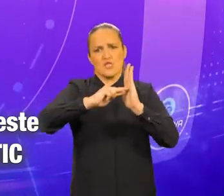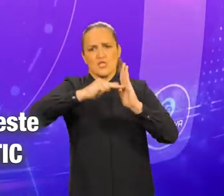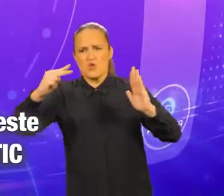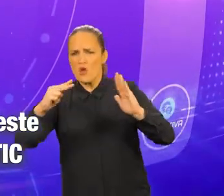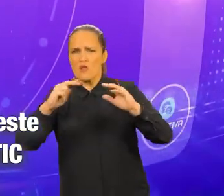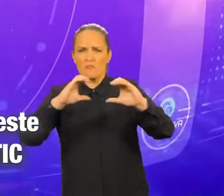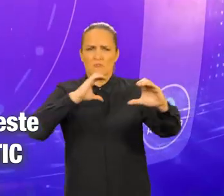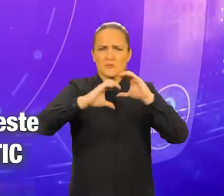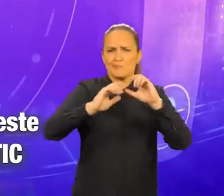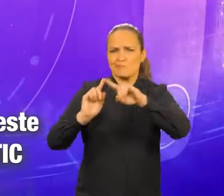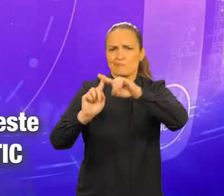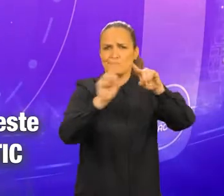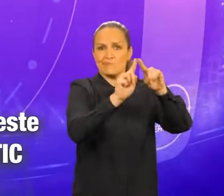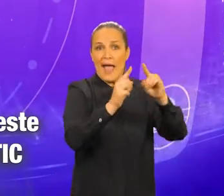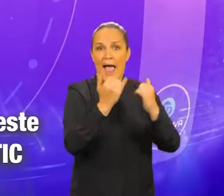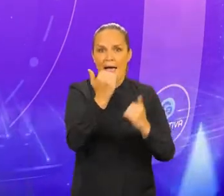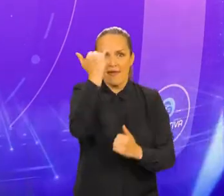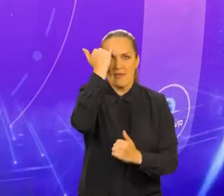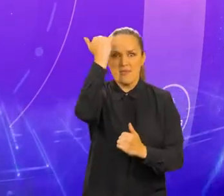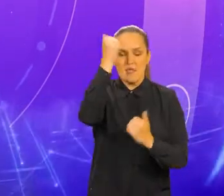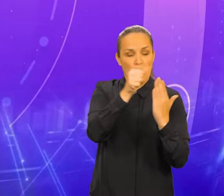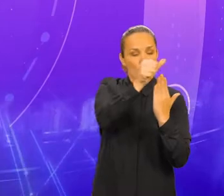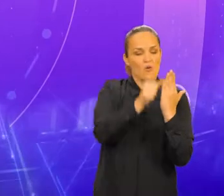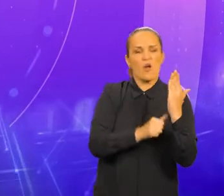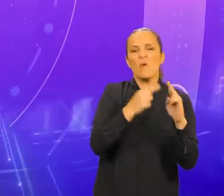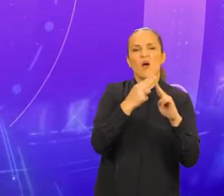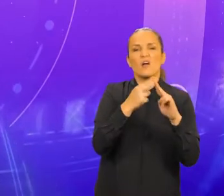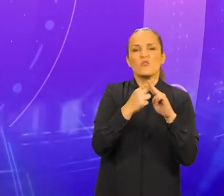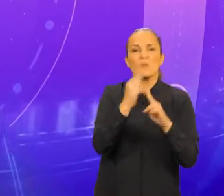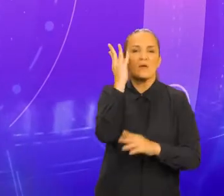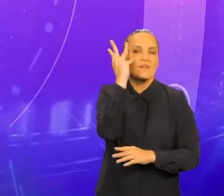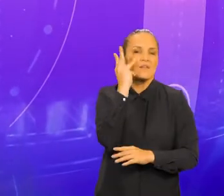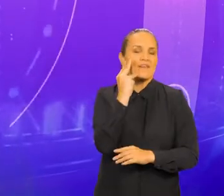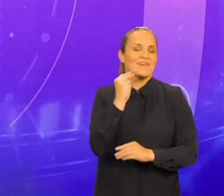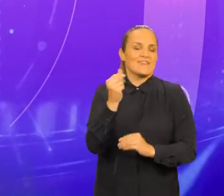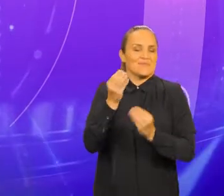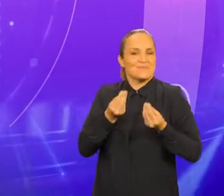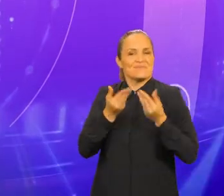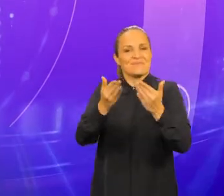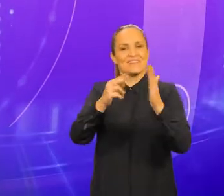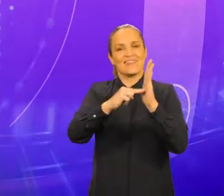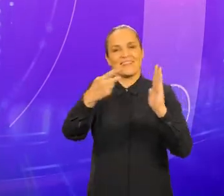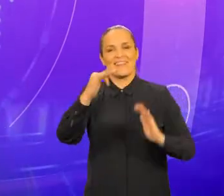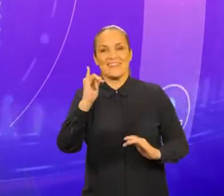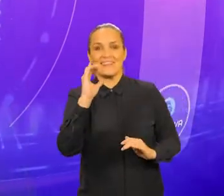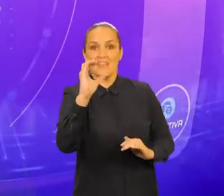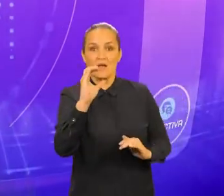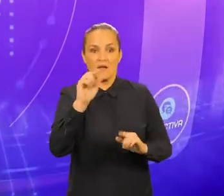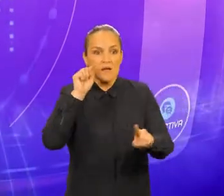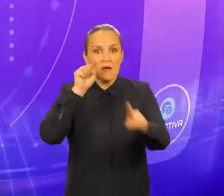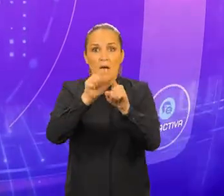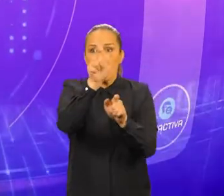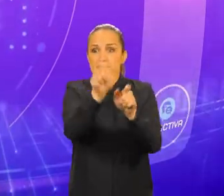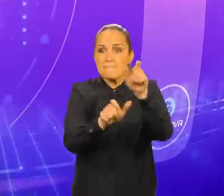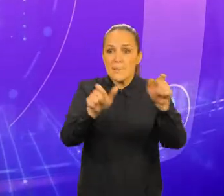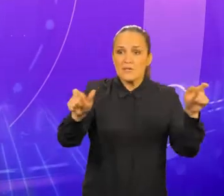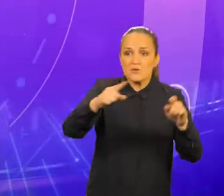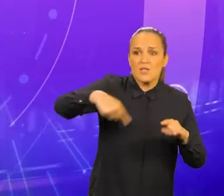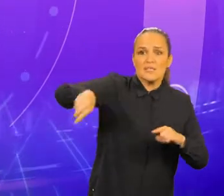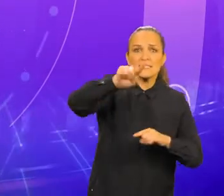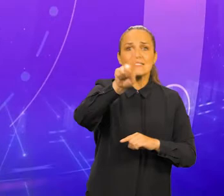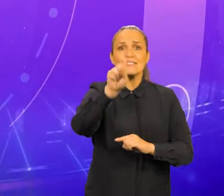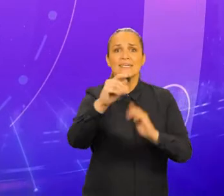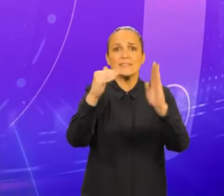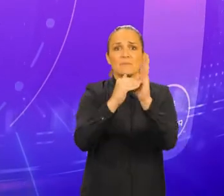este año a través del programa Consentidos TIC formará a más de 6.000 personas con discapacidad para que más que consumidores sean